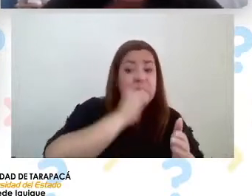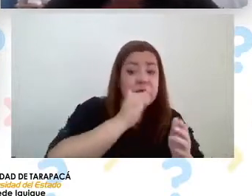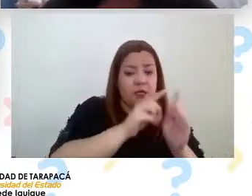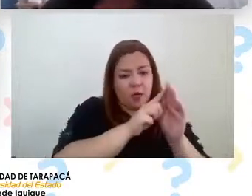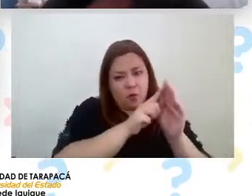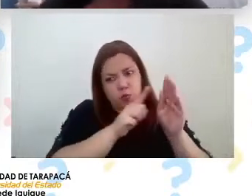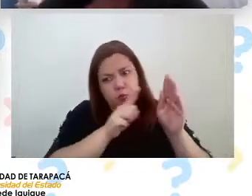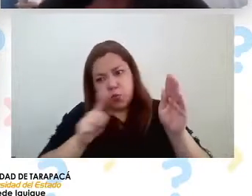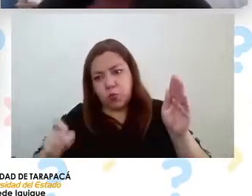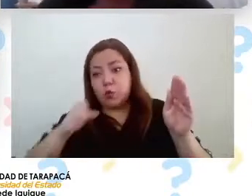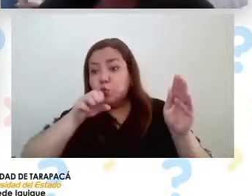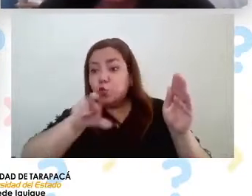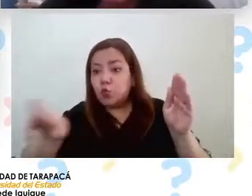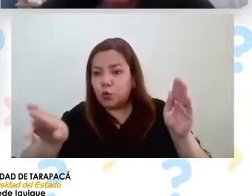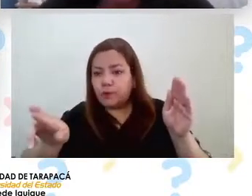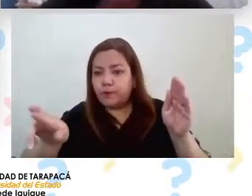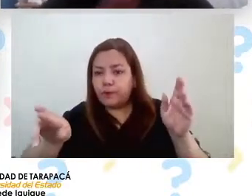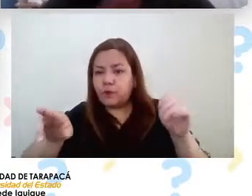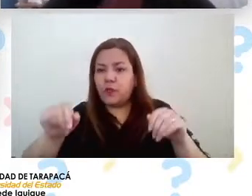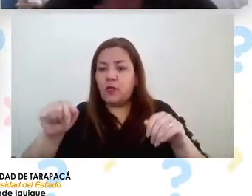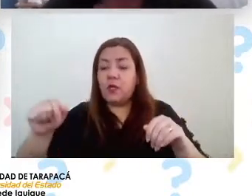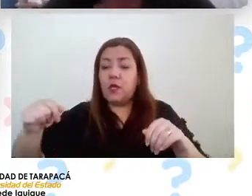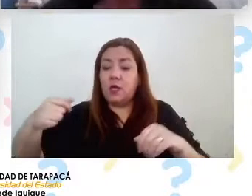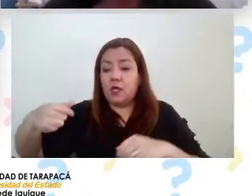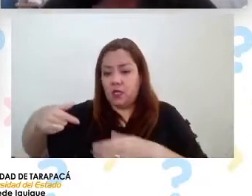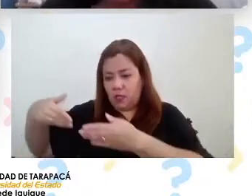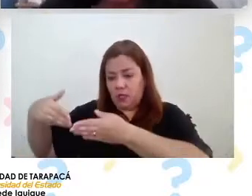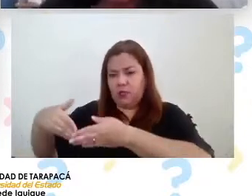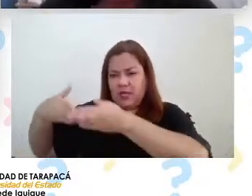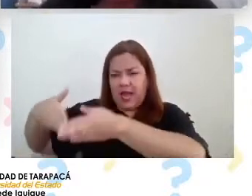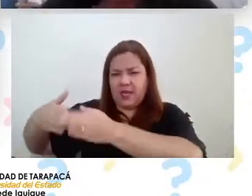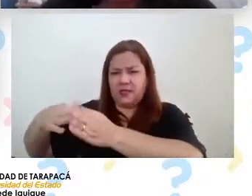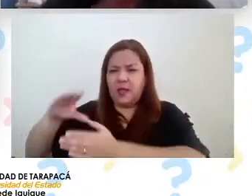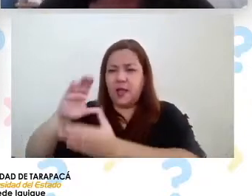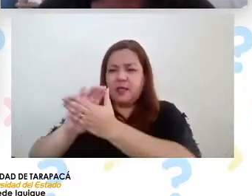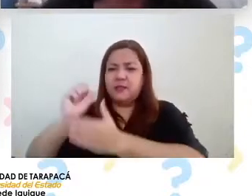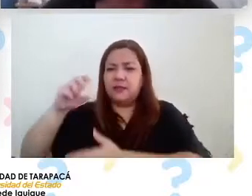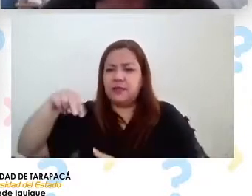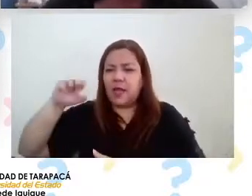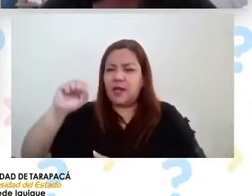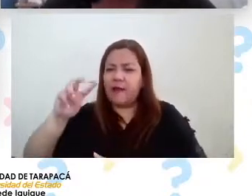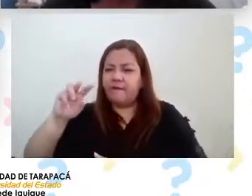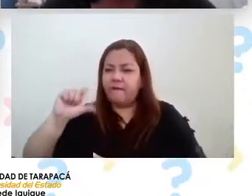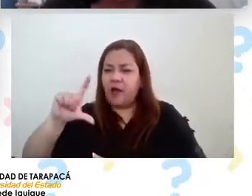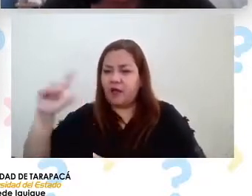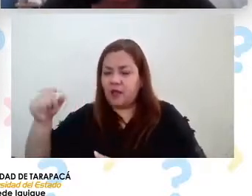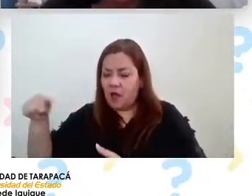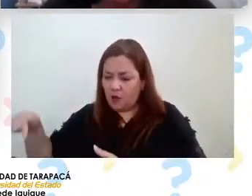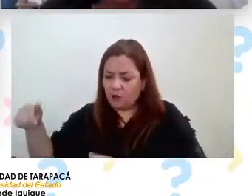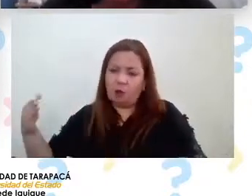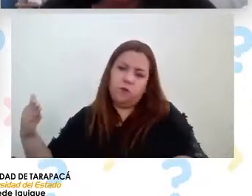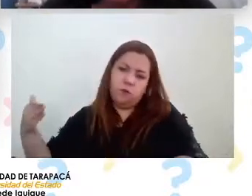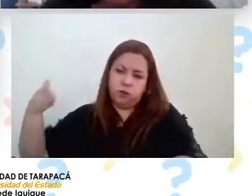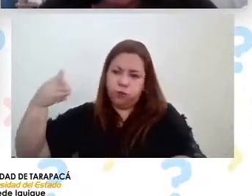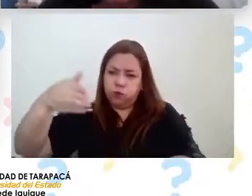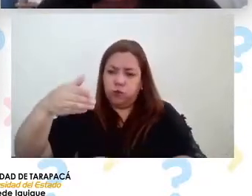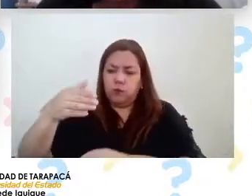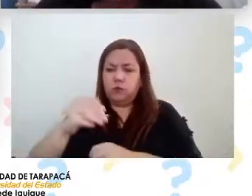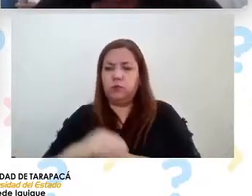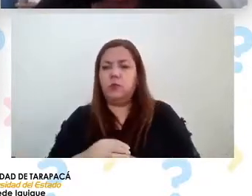y a 7 kilómetros al norte de la Caleta Chanabaya. Es parte de la comuna de Iquique, de la región de Tarapacá.